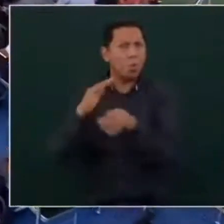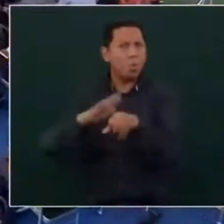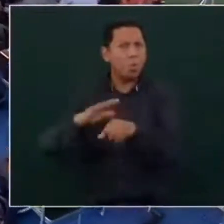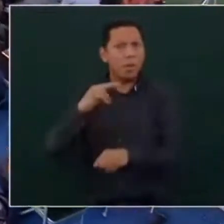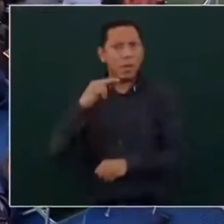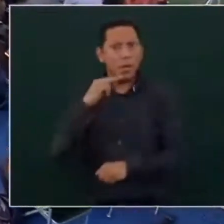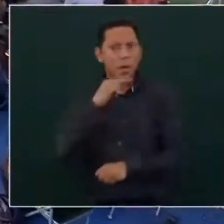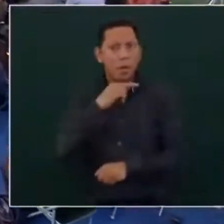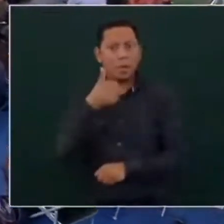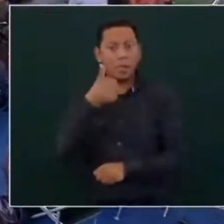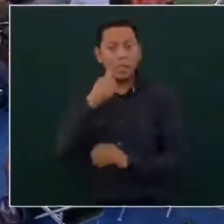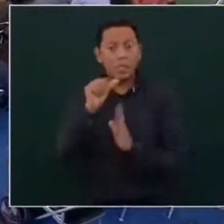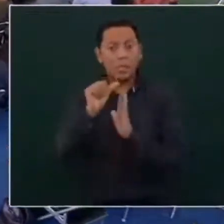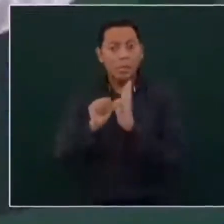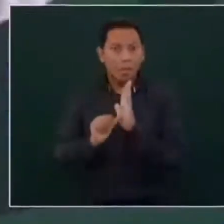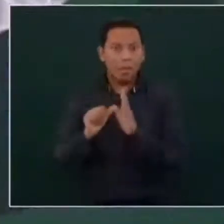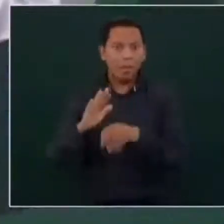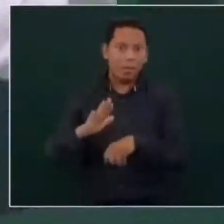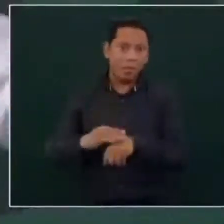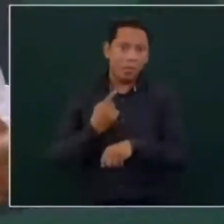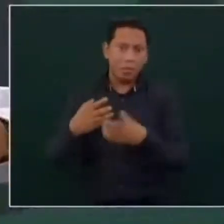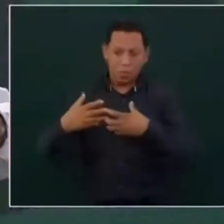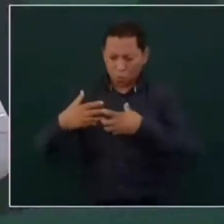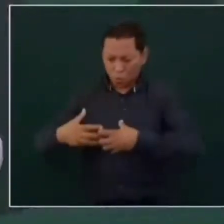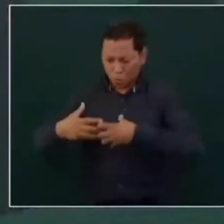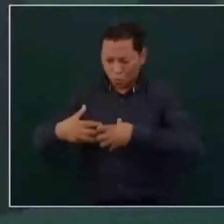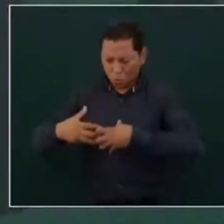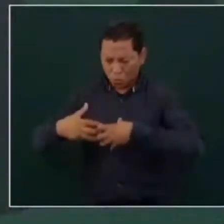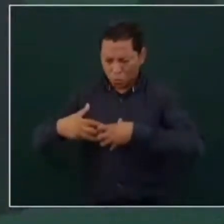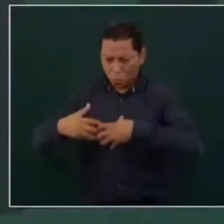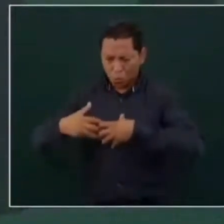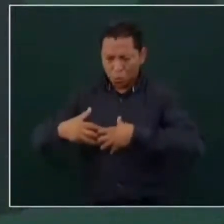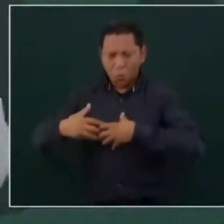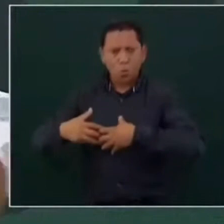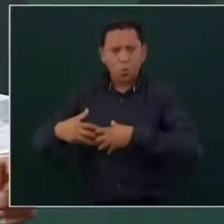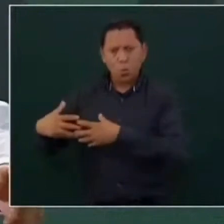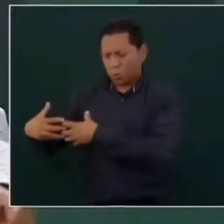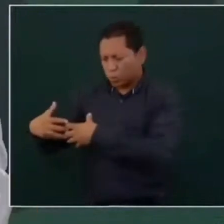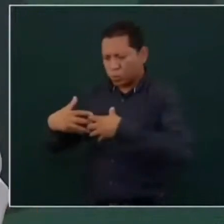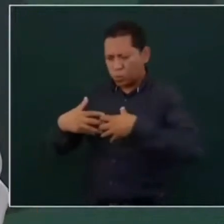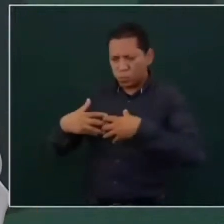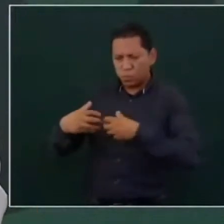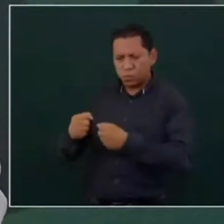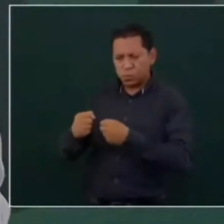al utilizarse más turbinas.